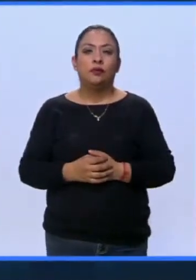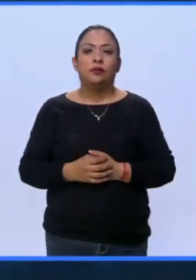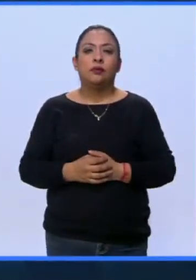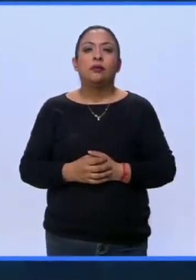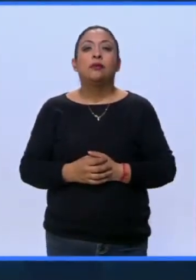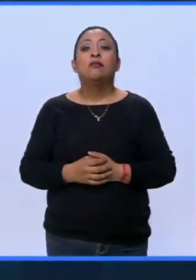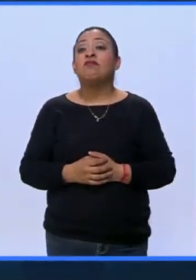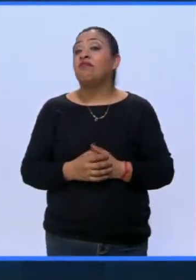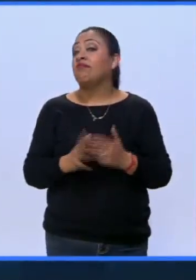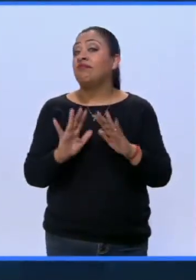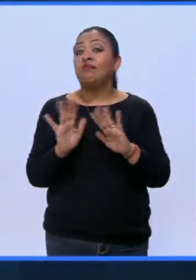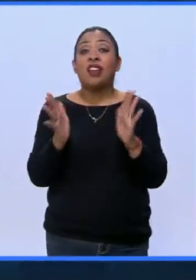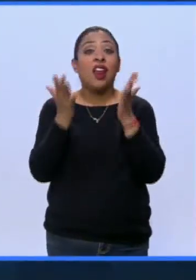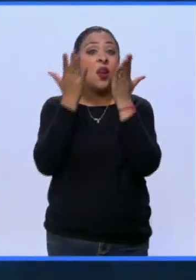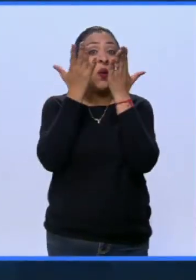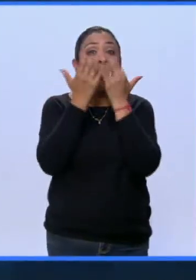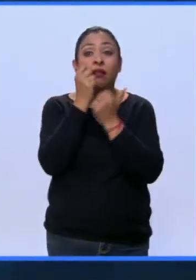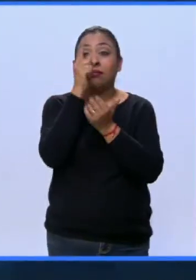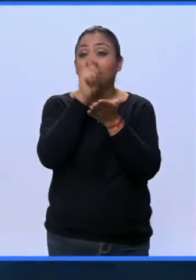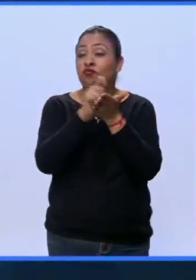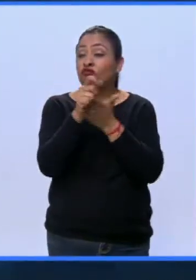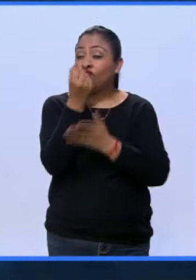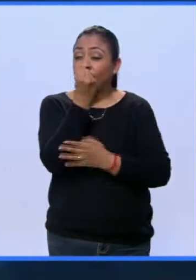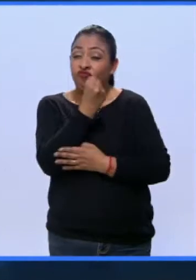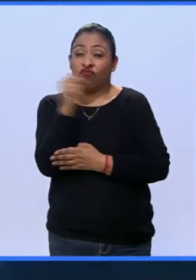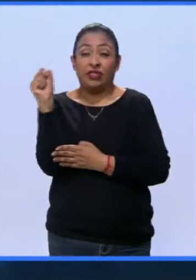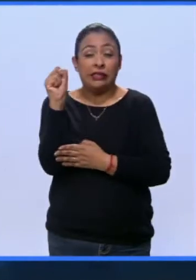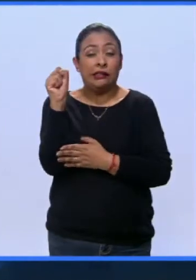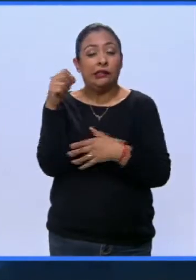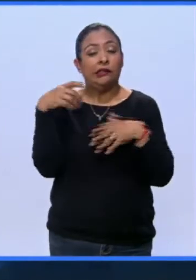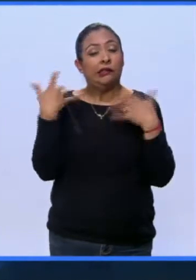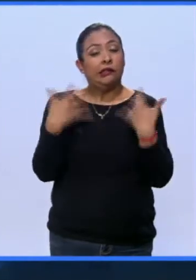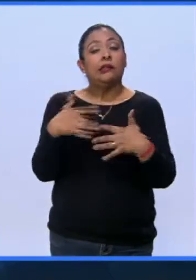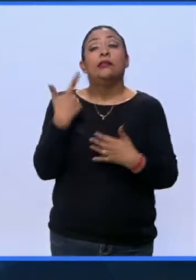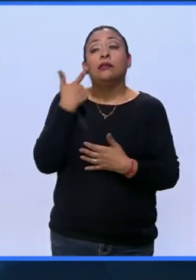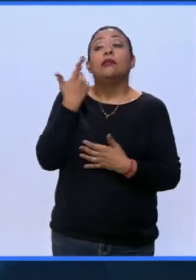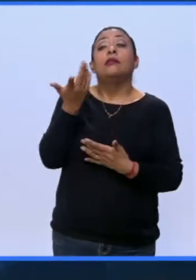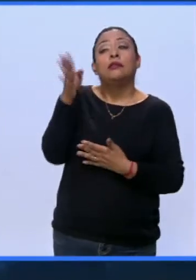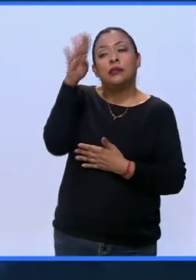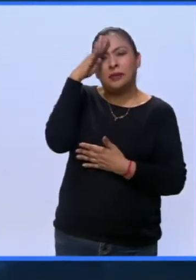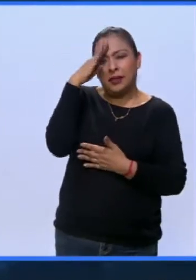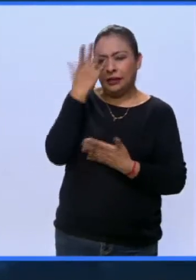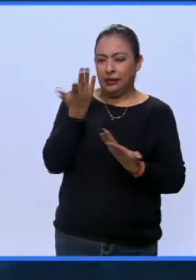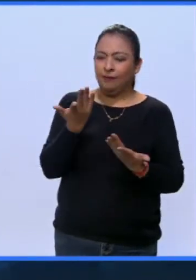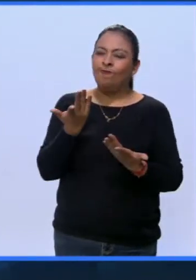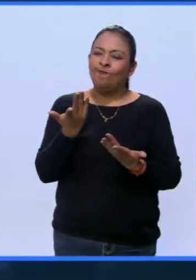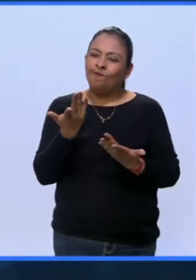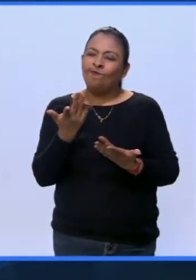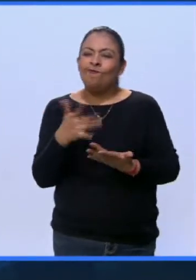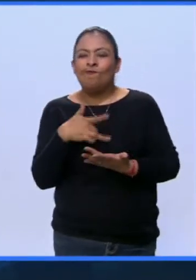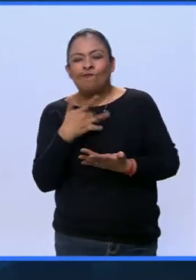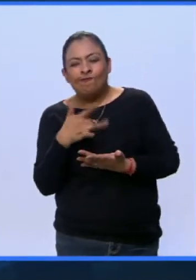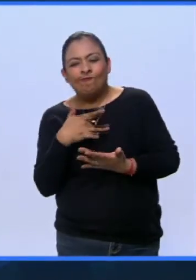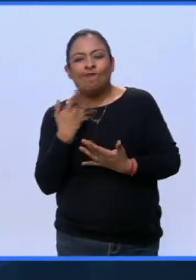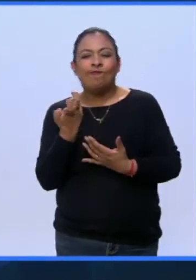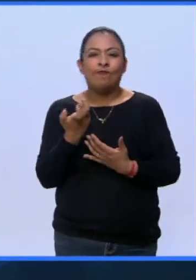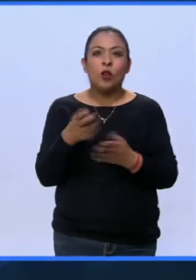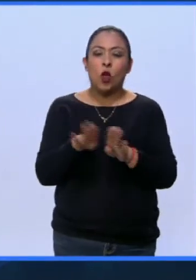Ya no hay escritores buenos. ¿Cómo ves? Es un poco aventurada esta